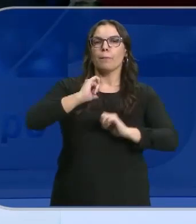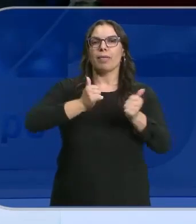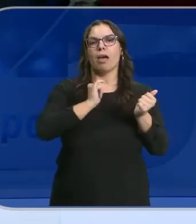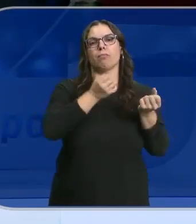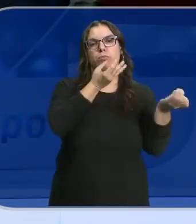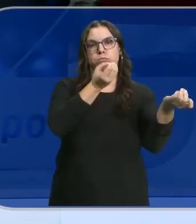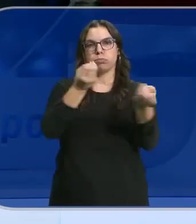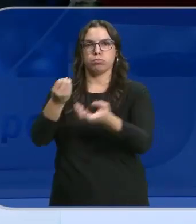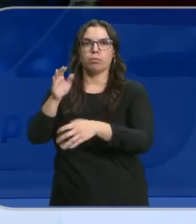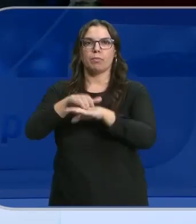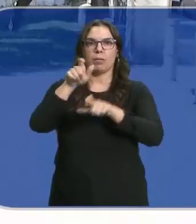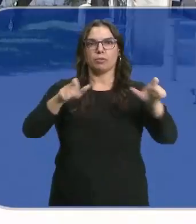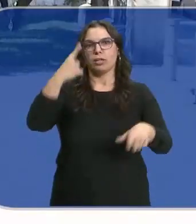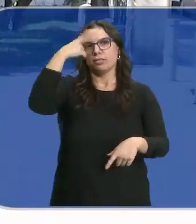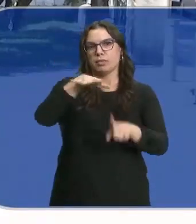los ganaderos. Sara Andrés.